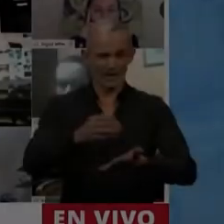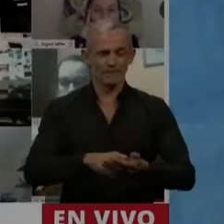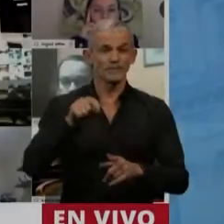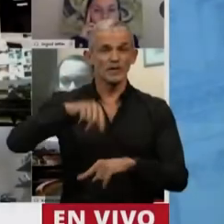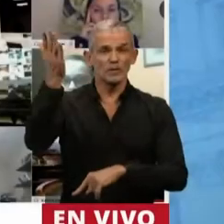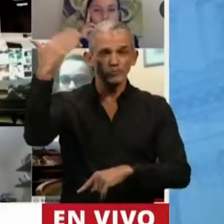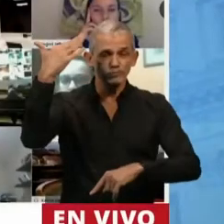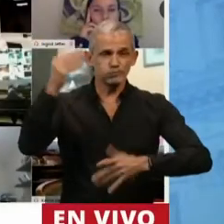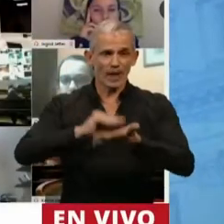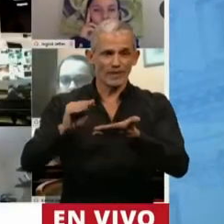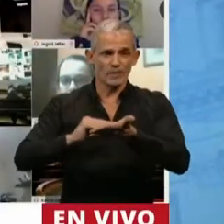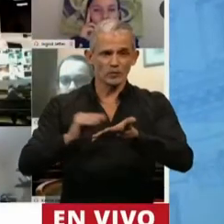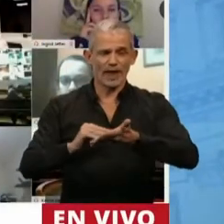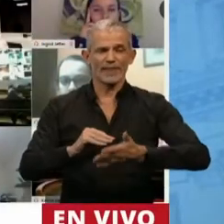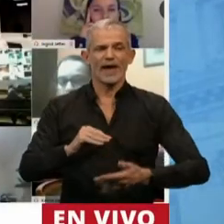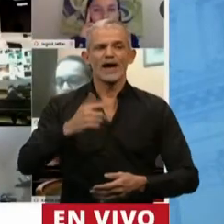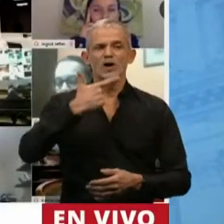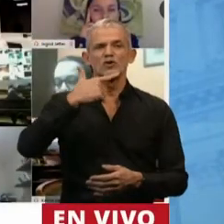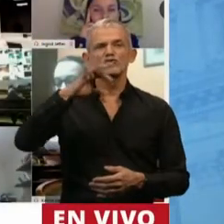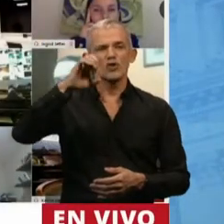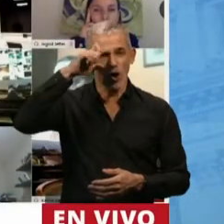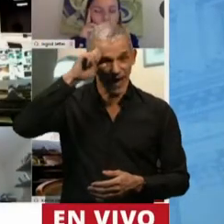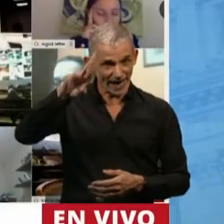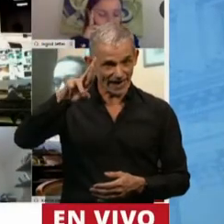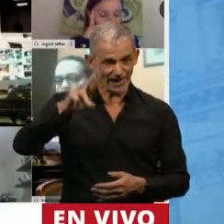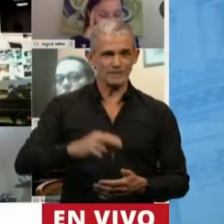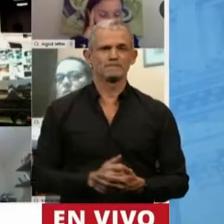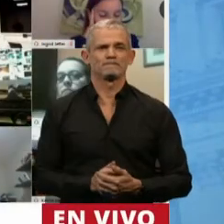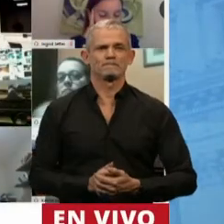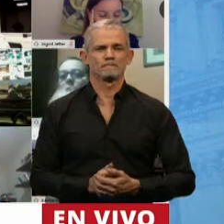Tiene la palabra la diputada Suer El-Zucaria.